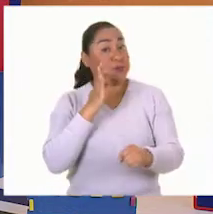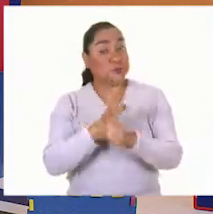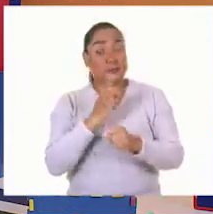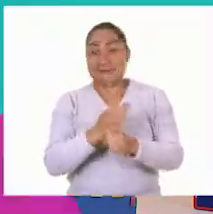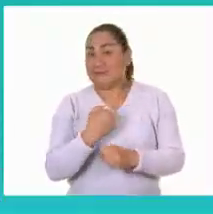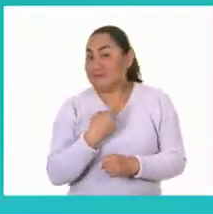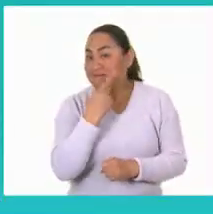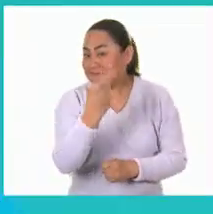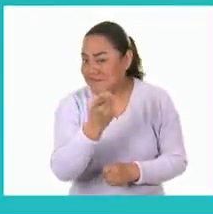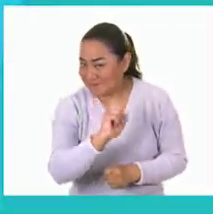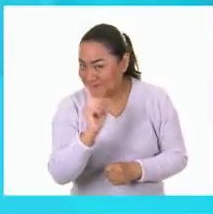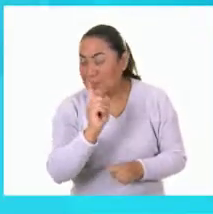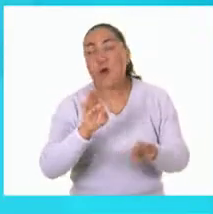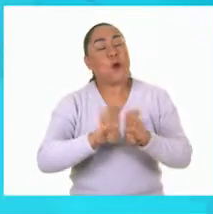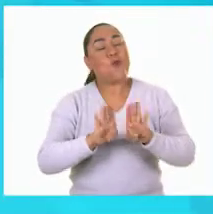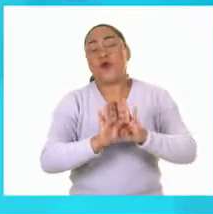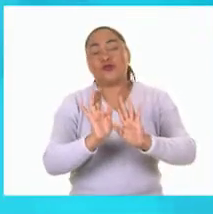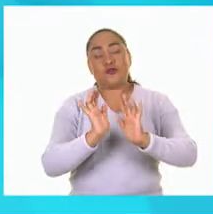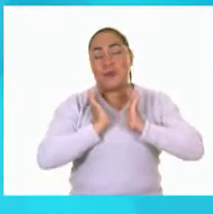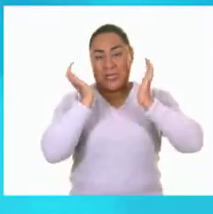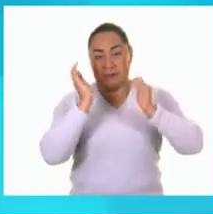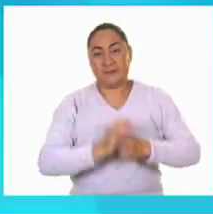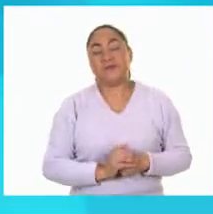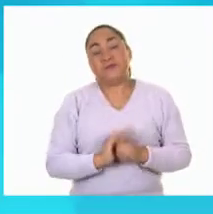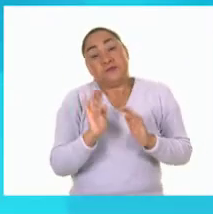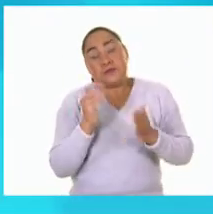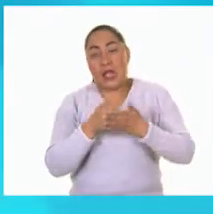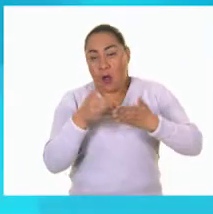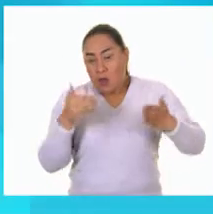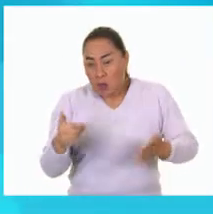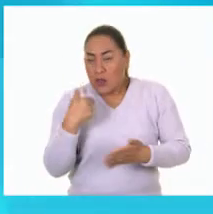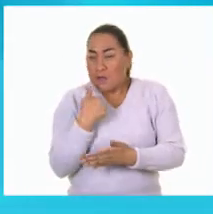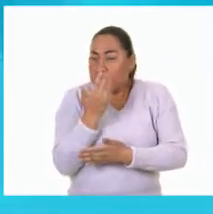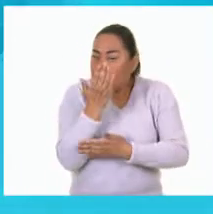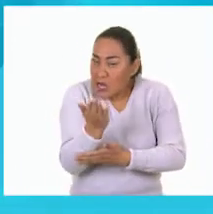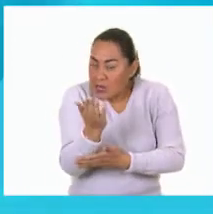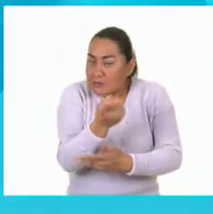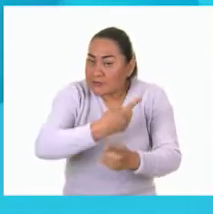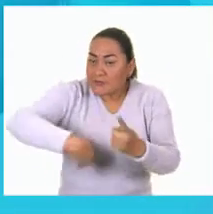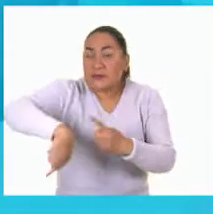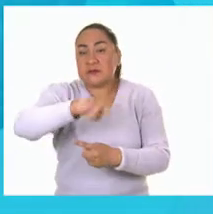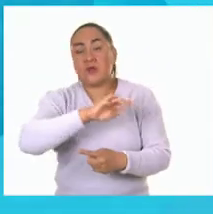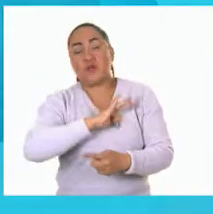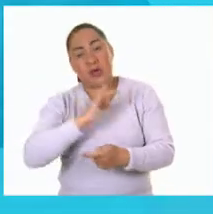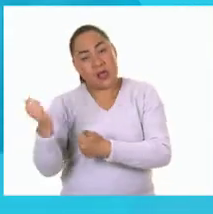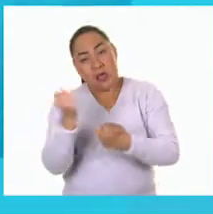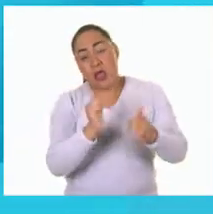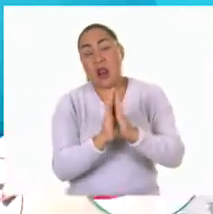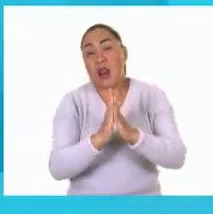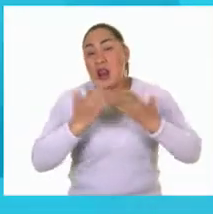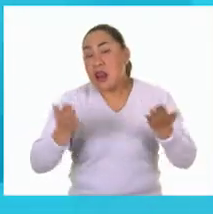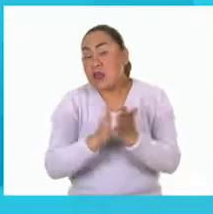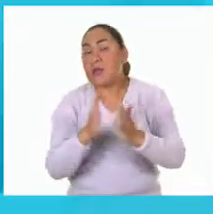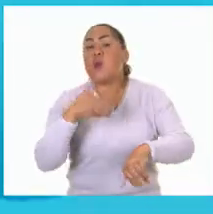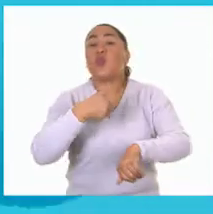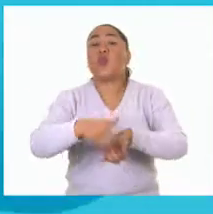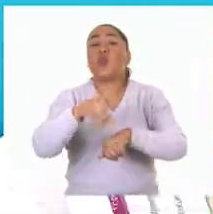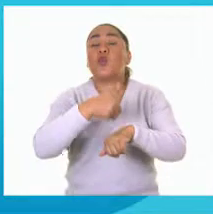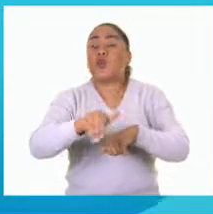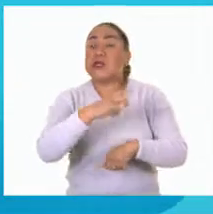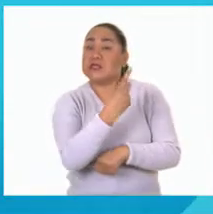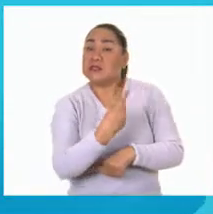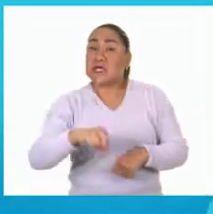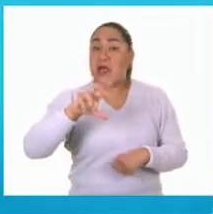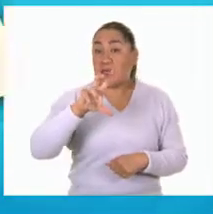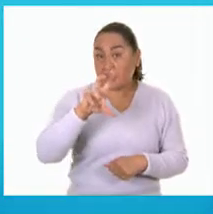es una sorpresa. Pero les quiero pedir a todos ustedes que preparen su libro de conocimiento del medio en la página 130.